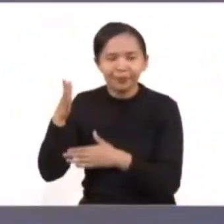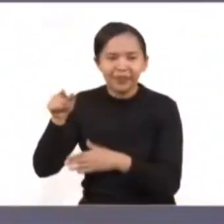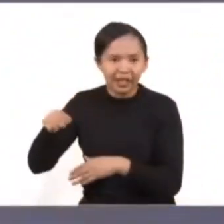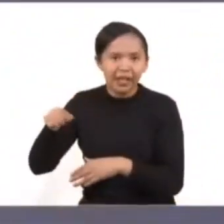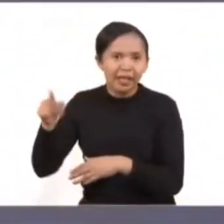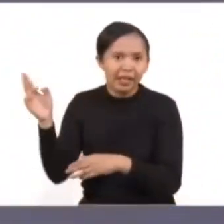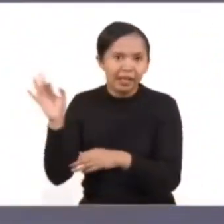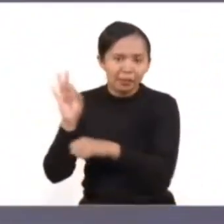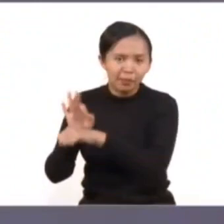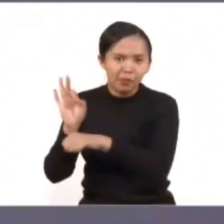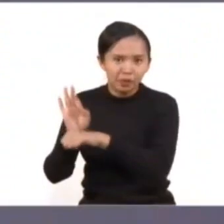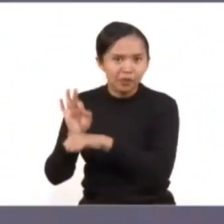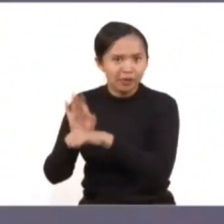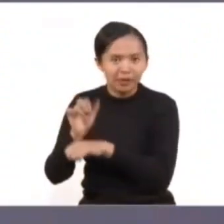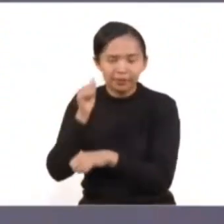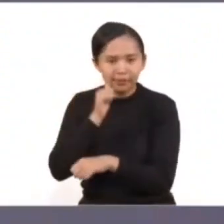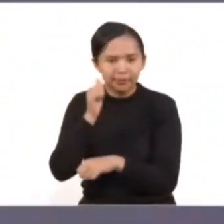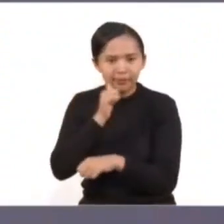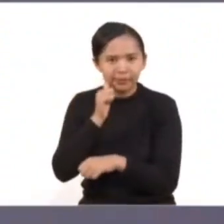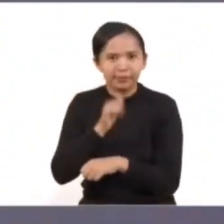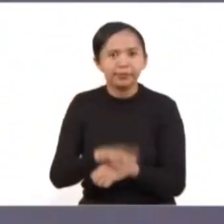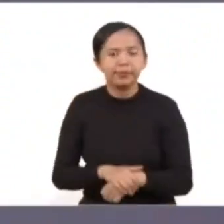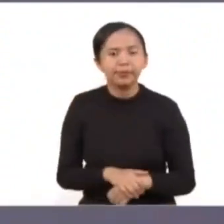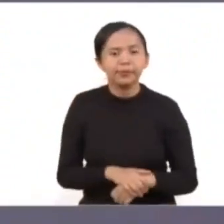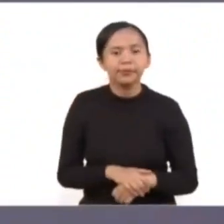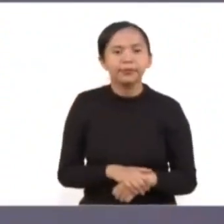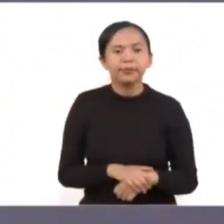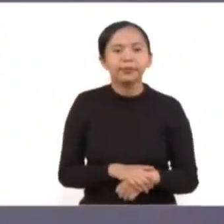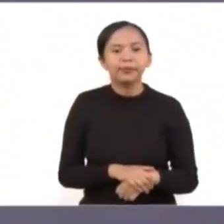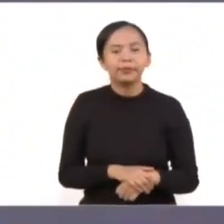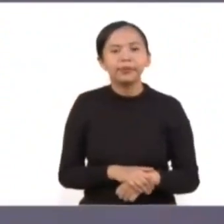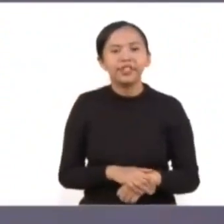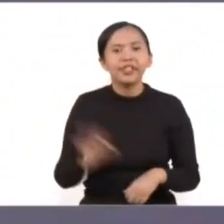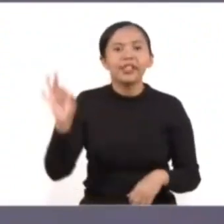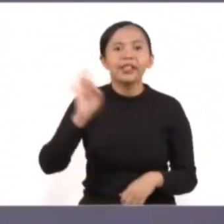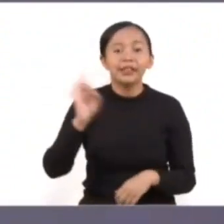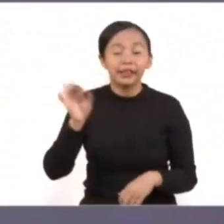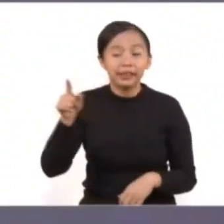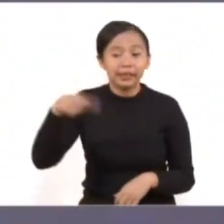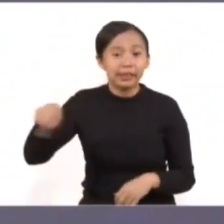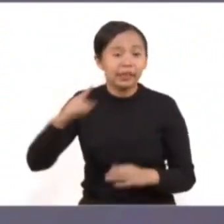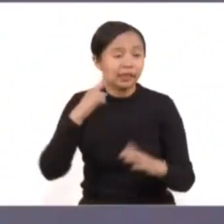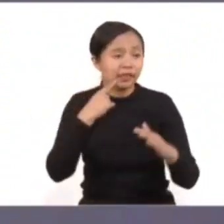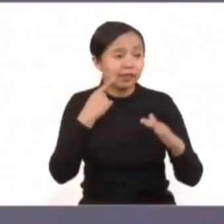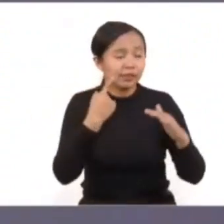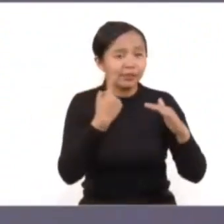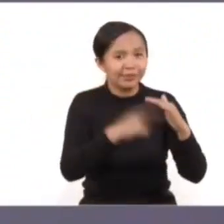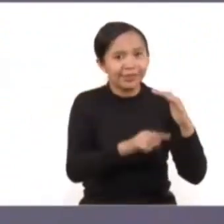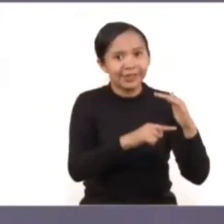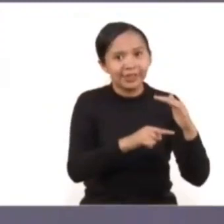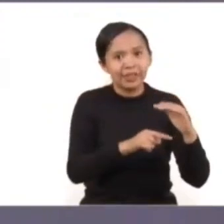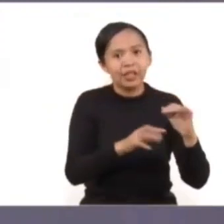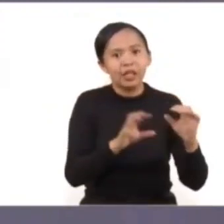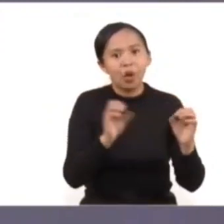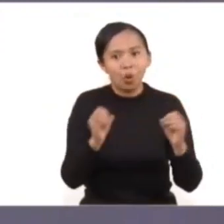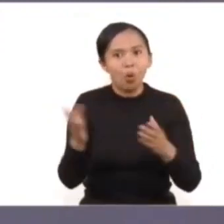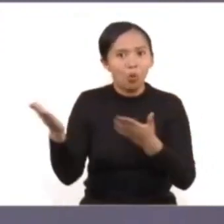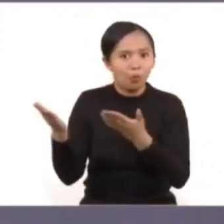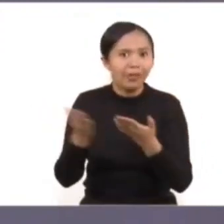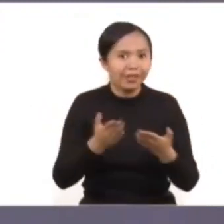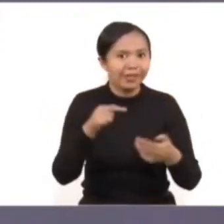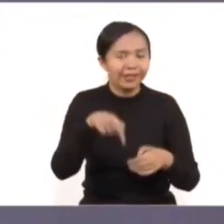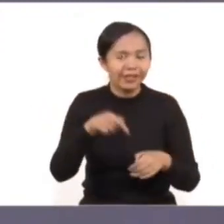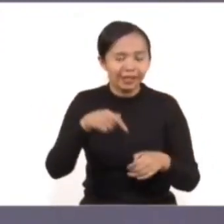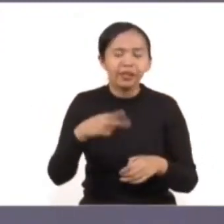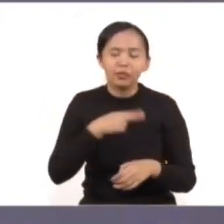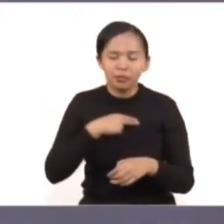a toda víctima de violencia de género que haya presentado una denuncia o que se presente con nosotros.